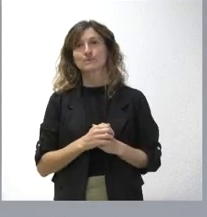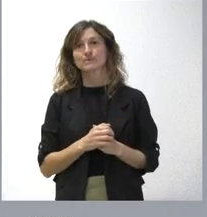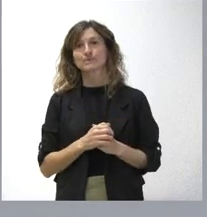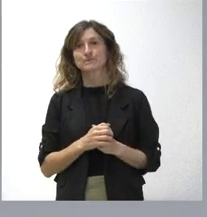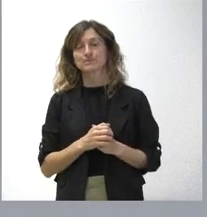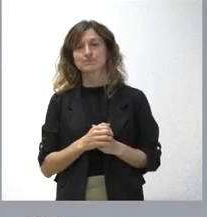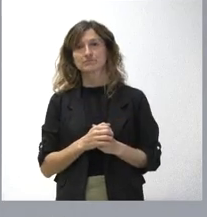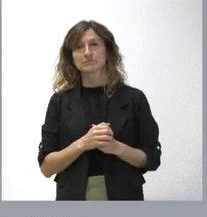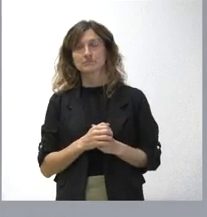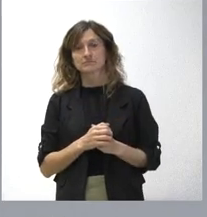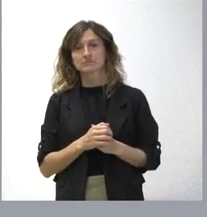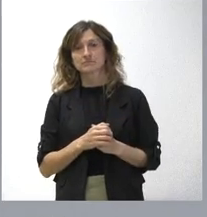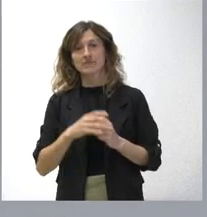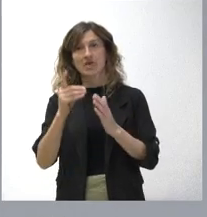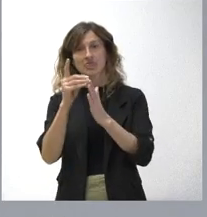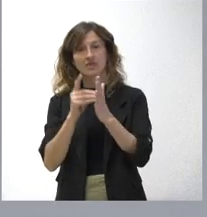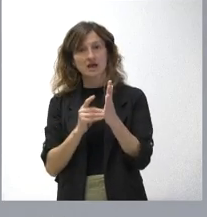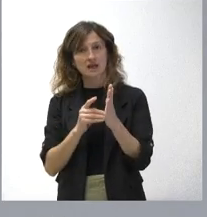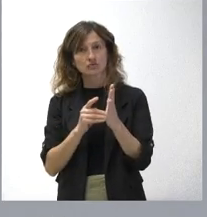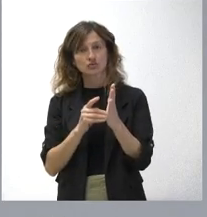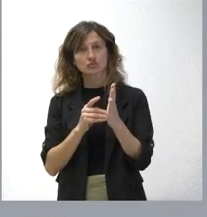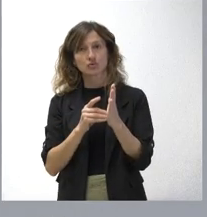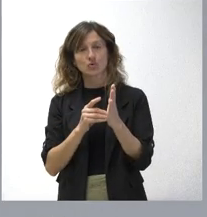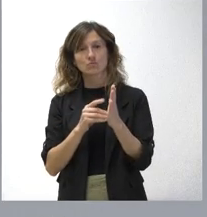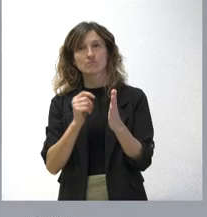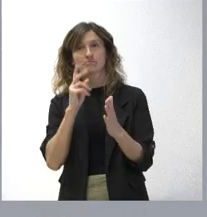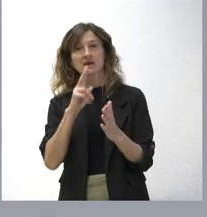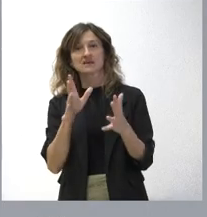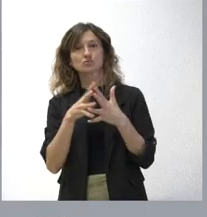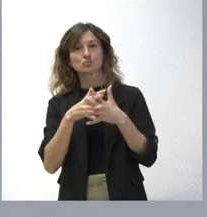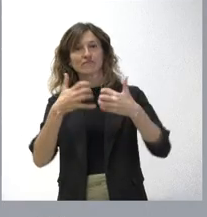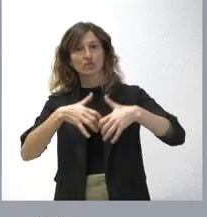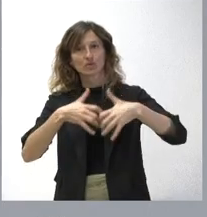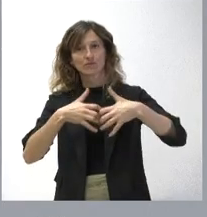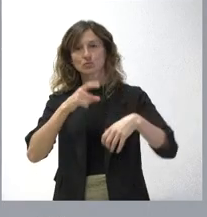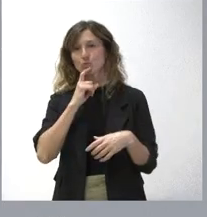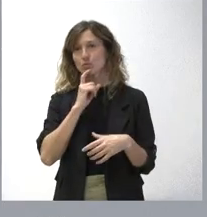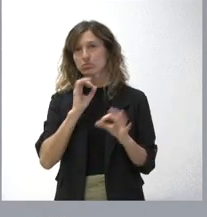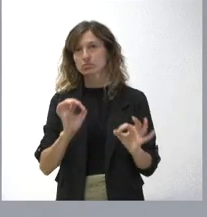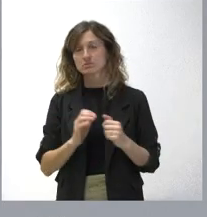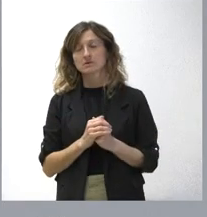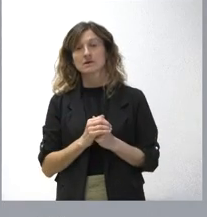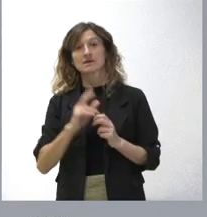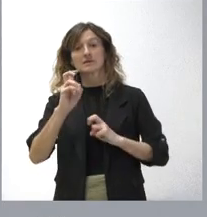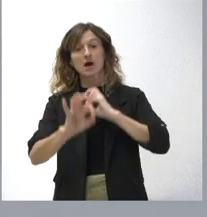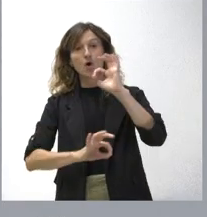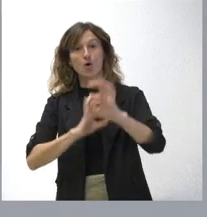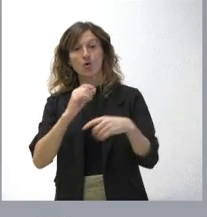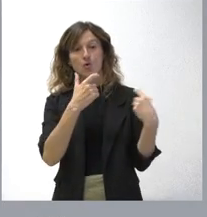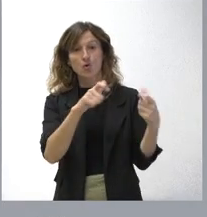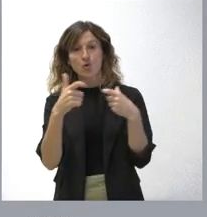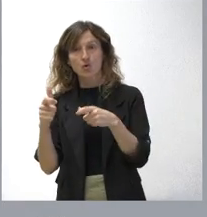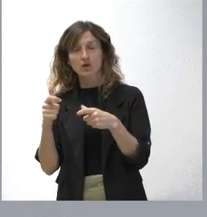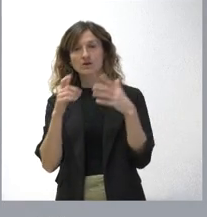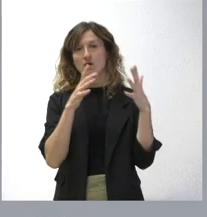Es un decreto que establecía la estructura de funcionamiento de los órganos correspondientes, tanto